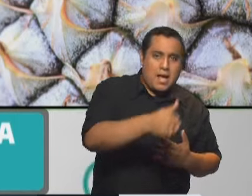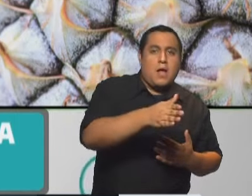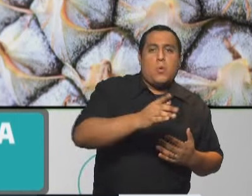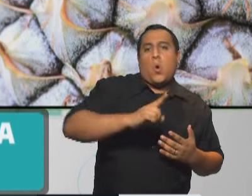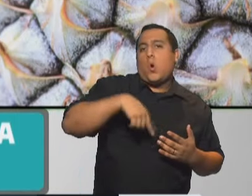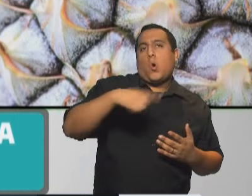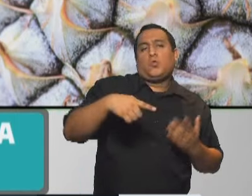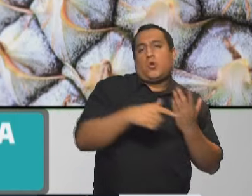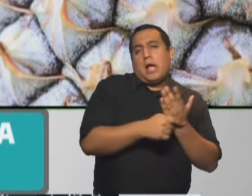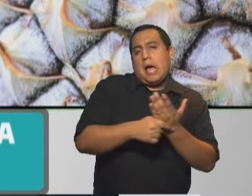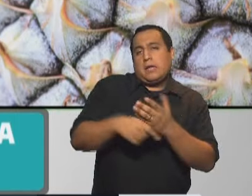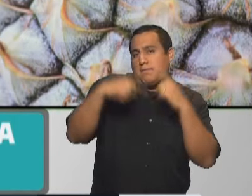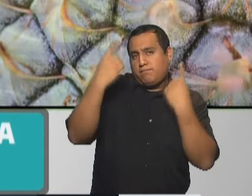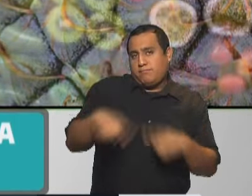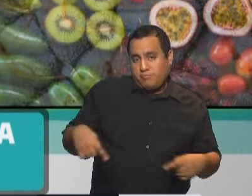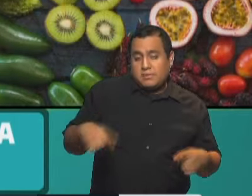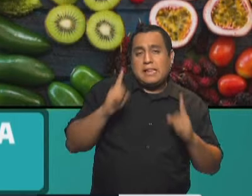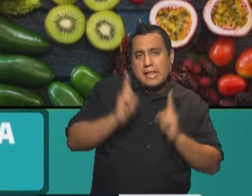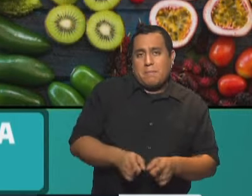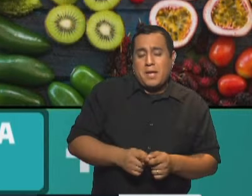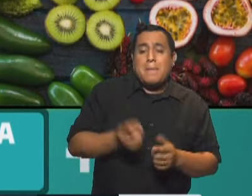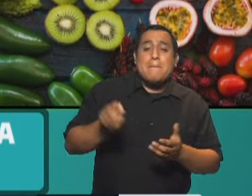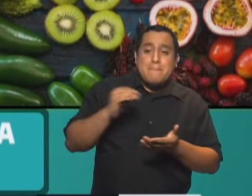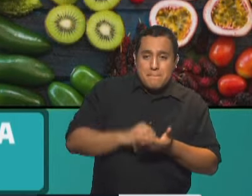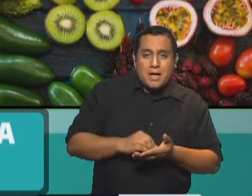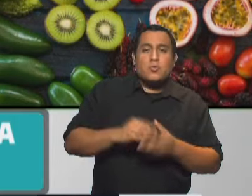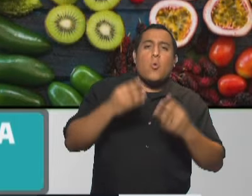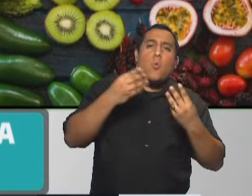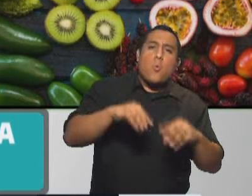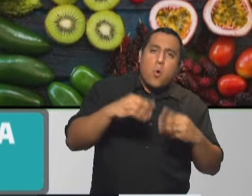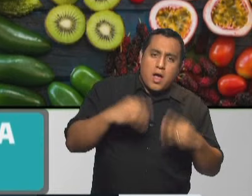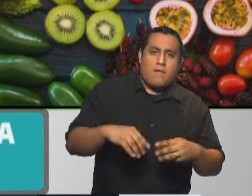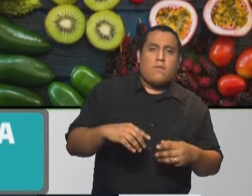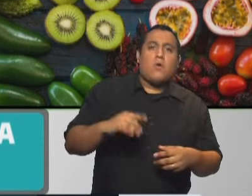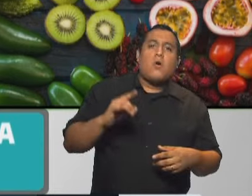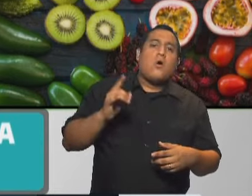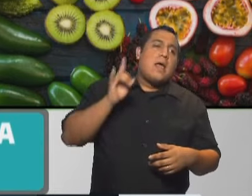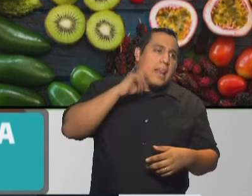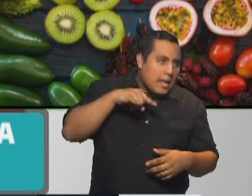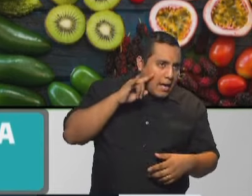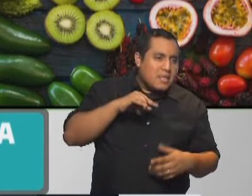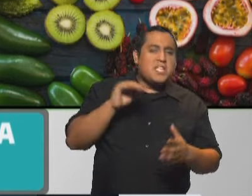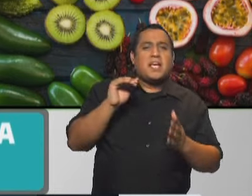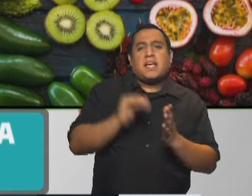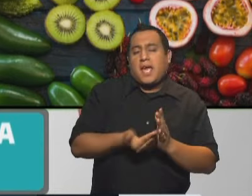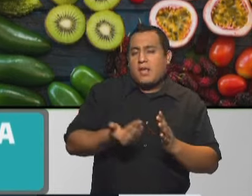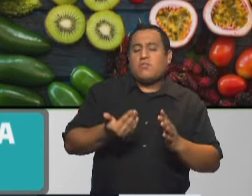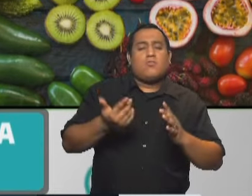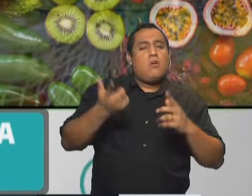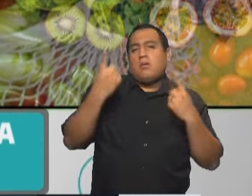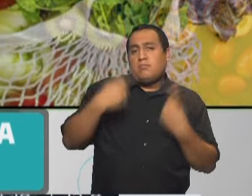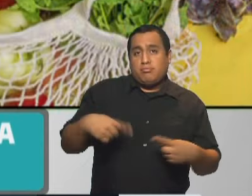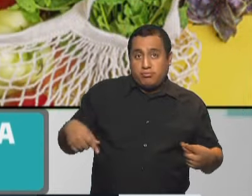otro tipo de carnes también y además por ejemplo los huevos los lácteos la leche los quesos entonces